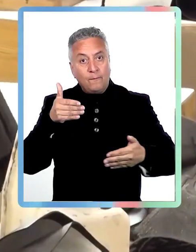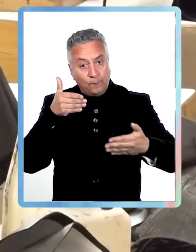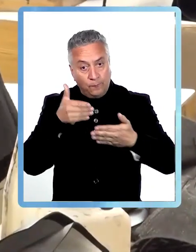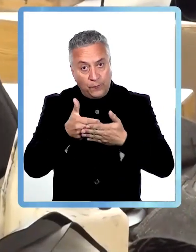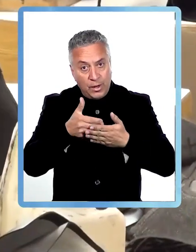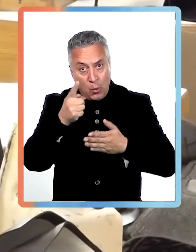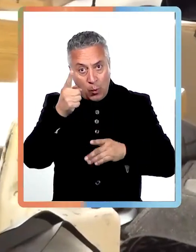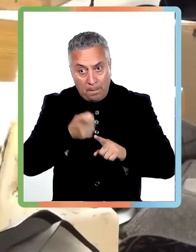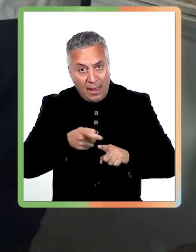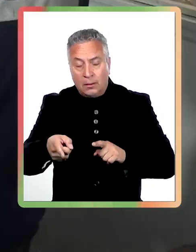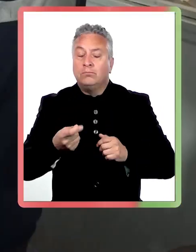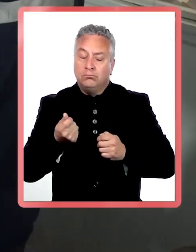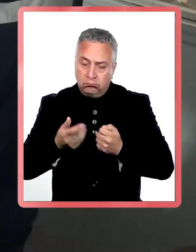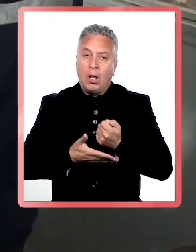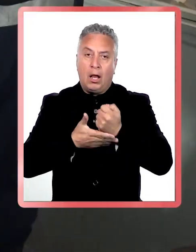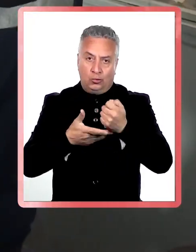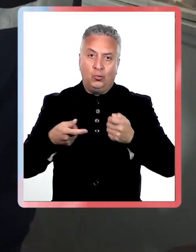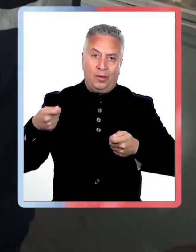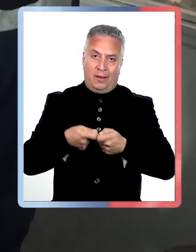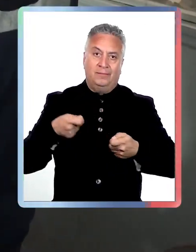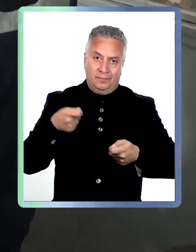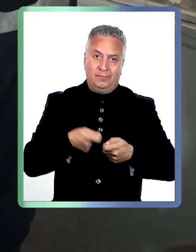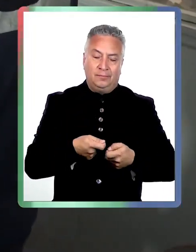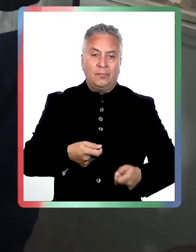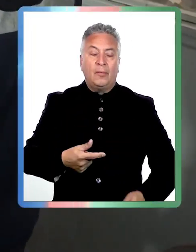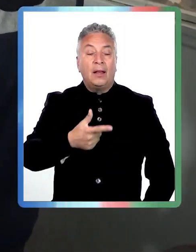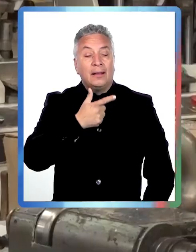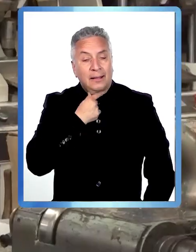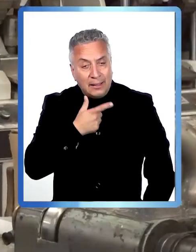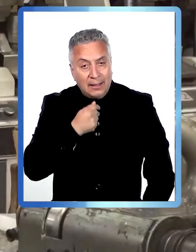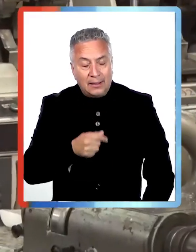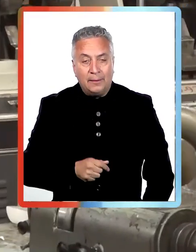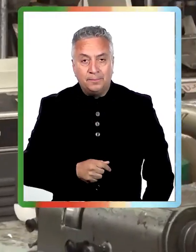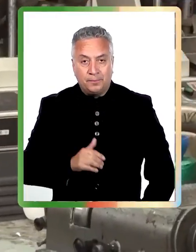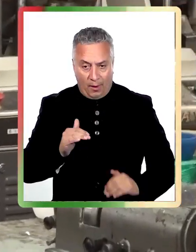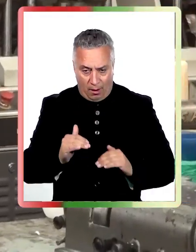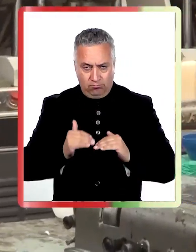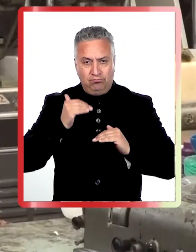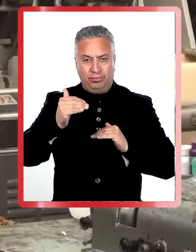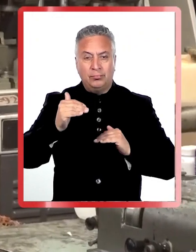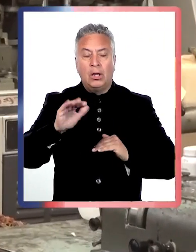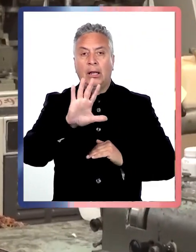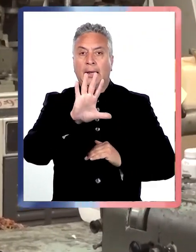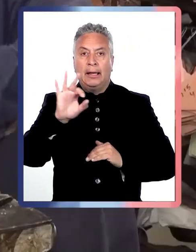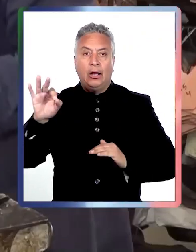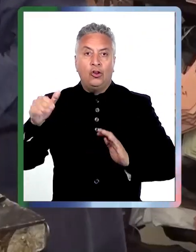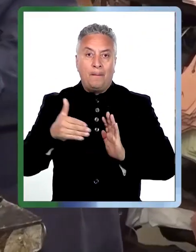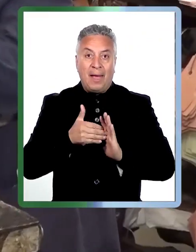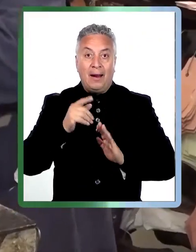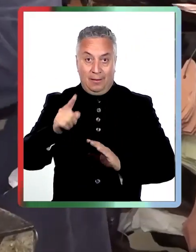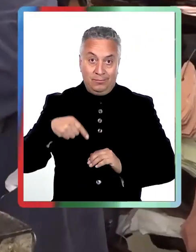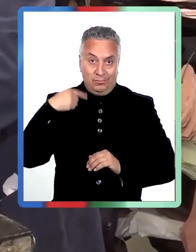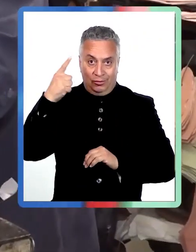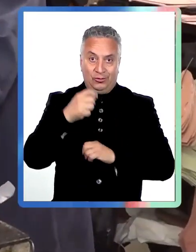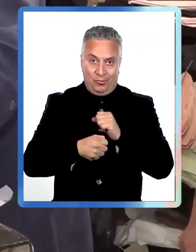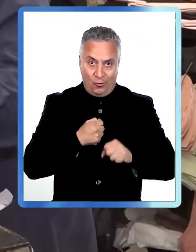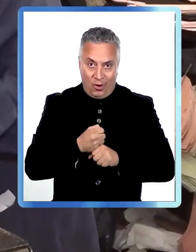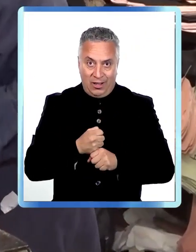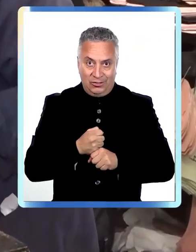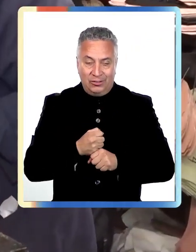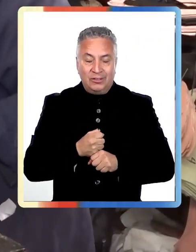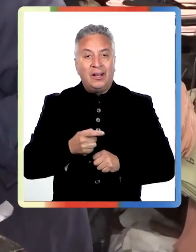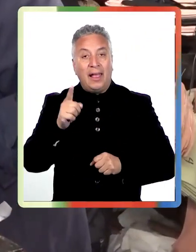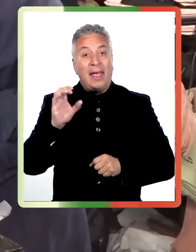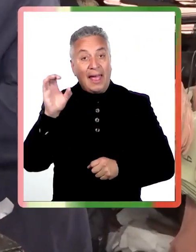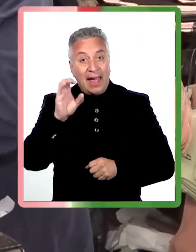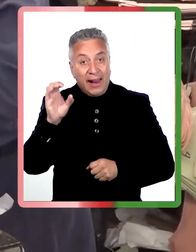subsidio. Se espera llegar a los 500 mil pesos el 1 de julio del 2024. También se contempla un reajuste para enero del año